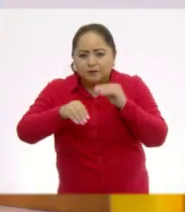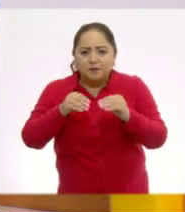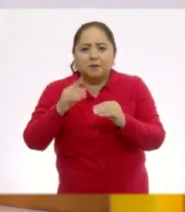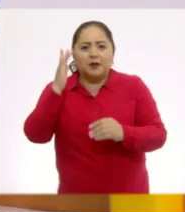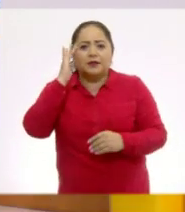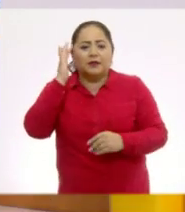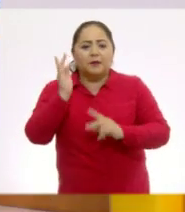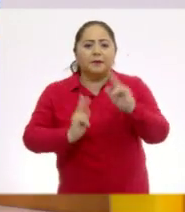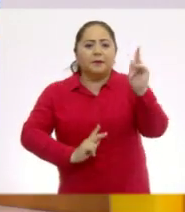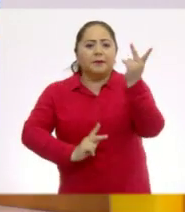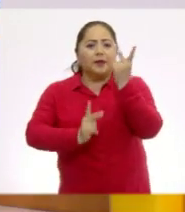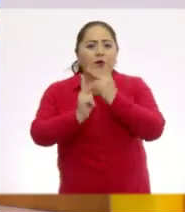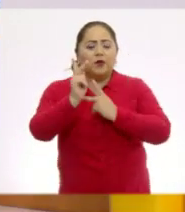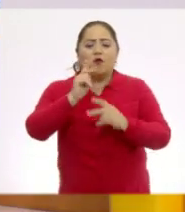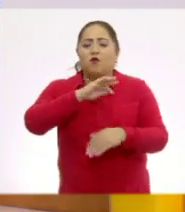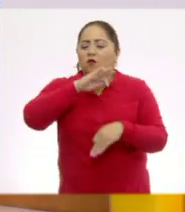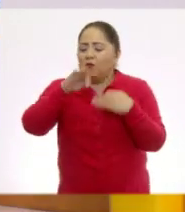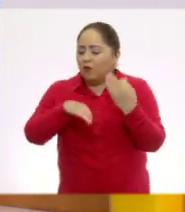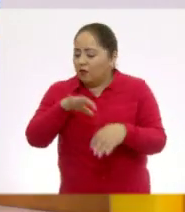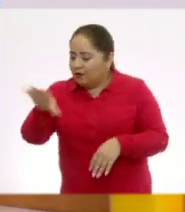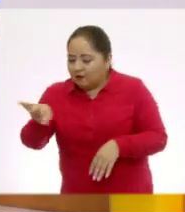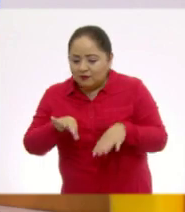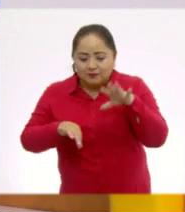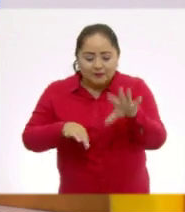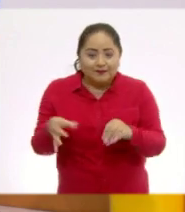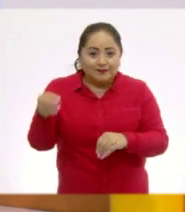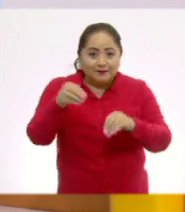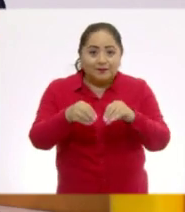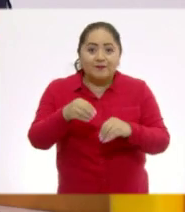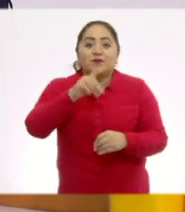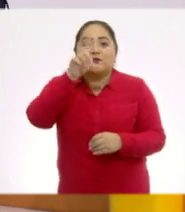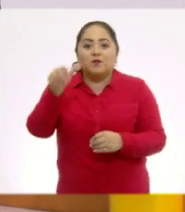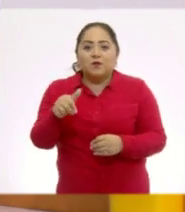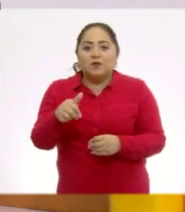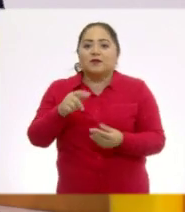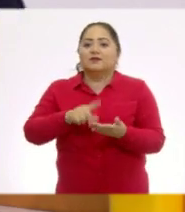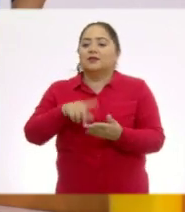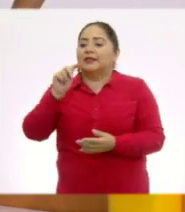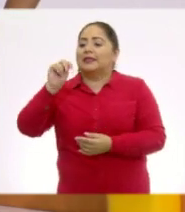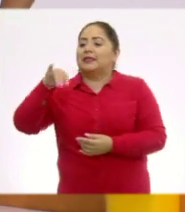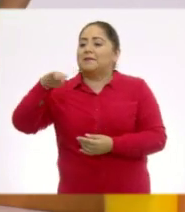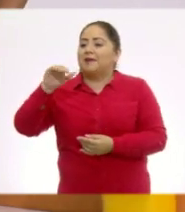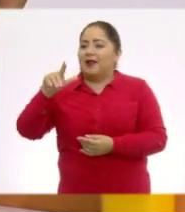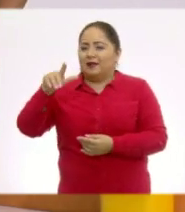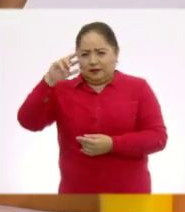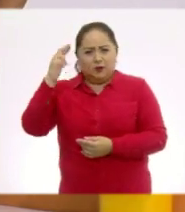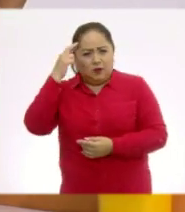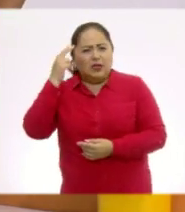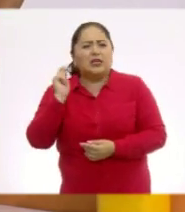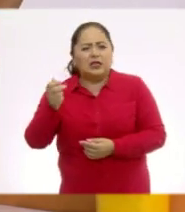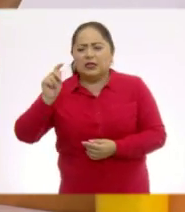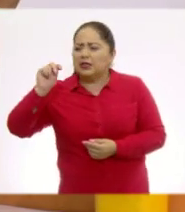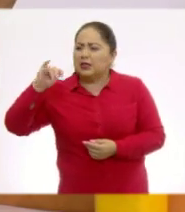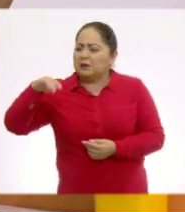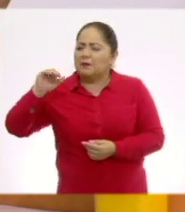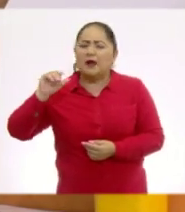verduras con todo lo que encontraban. Y lo compartía con Timbal. ¿Recuerdan quién era Timbal?